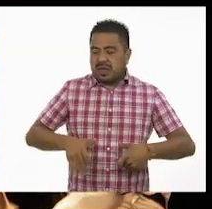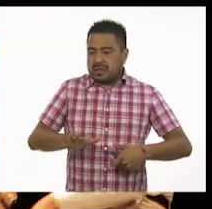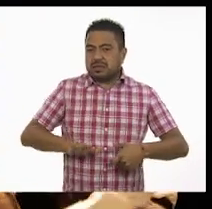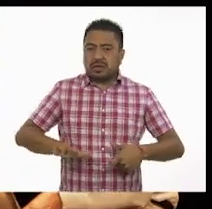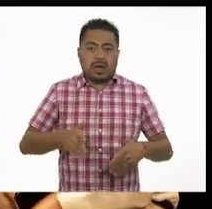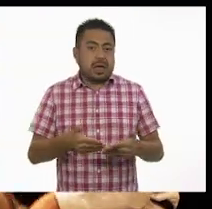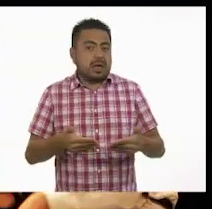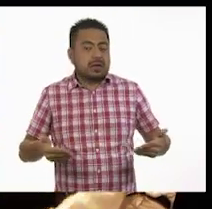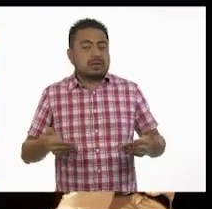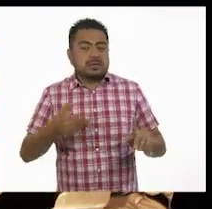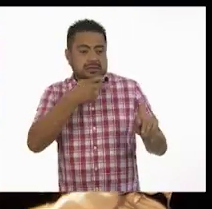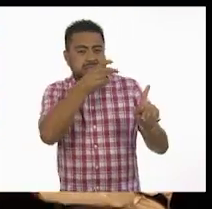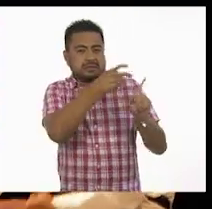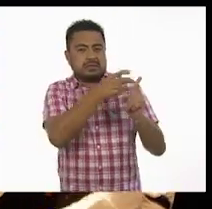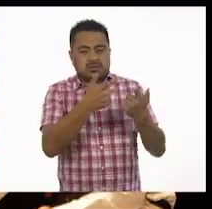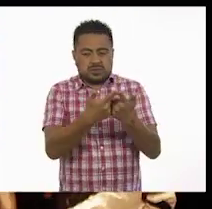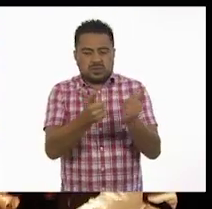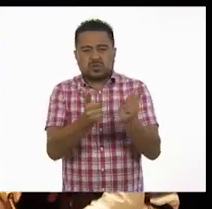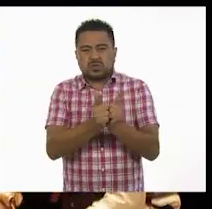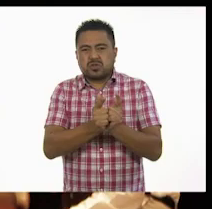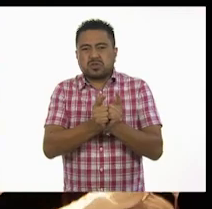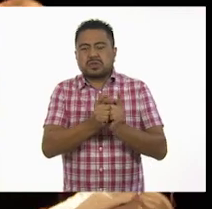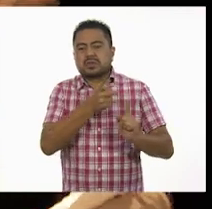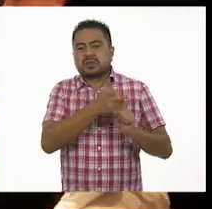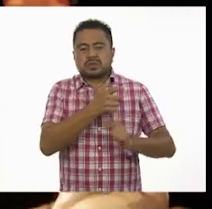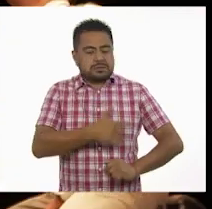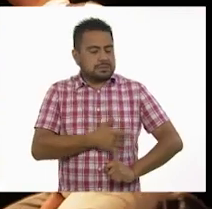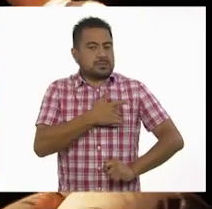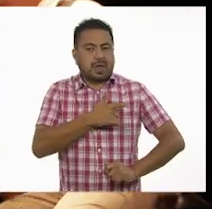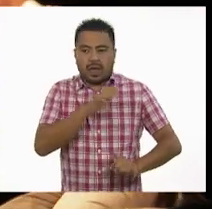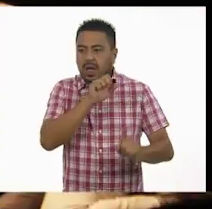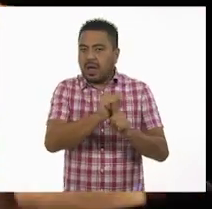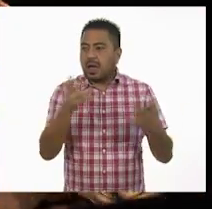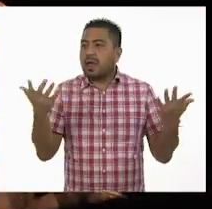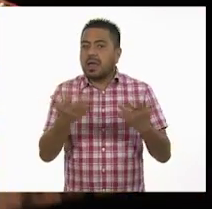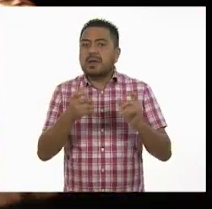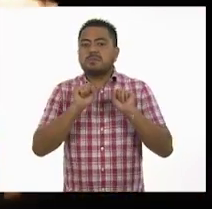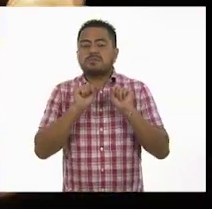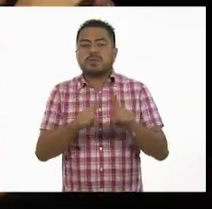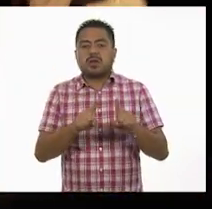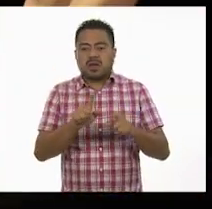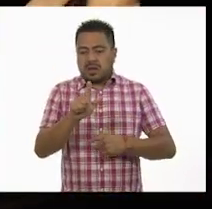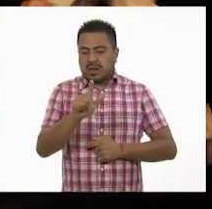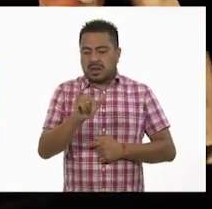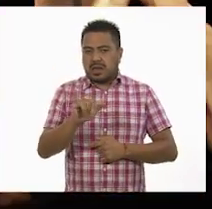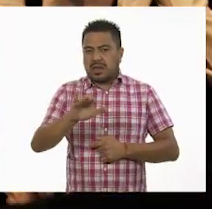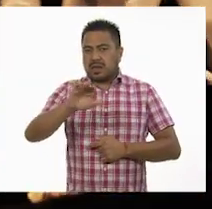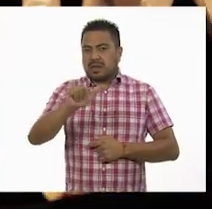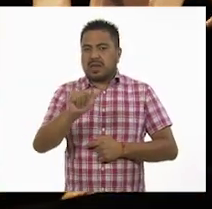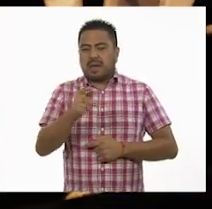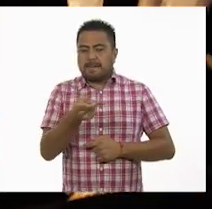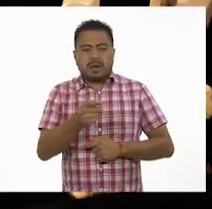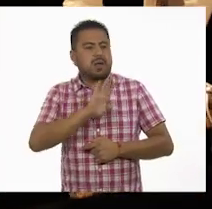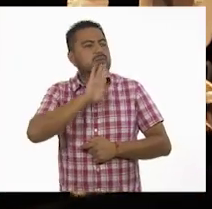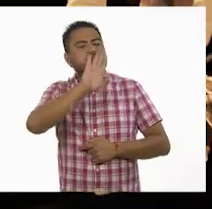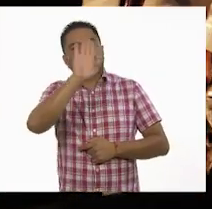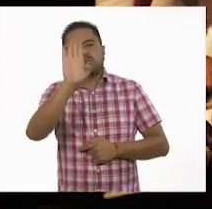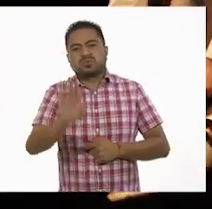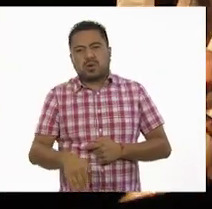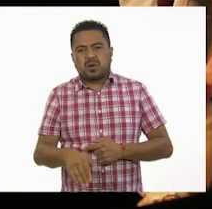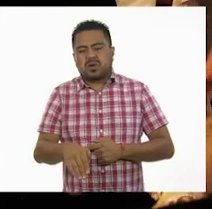entonces este grupo se inspiró para hacer a Laika en su perro que falleció.